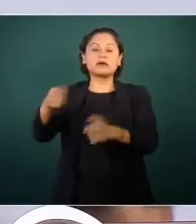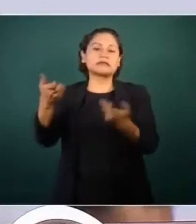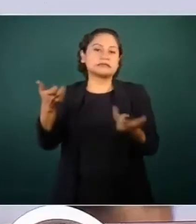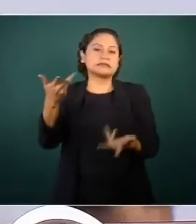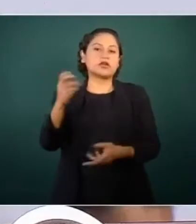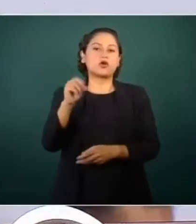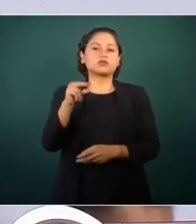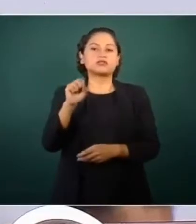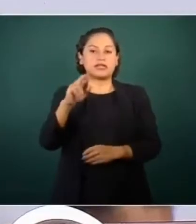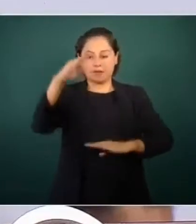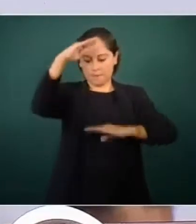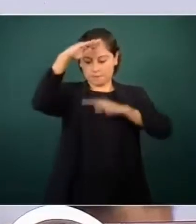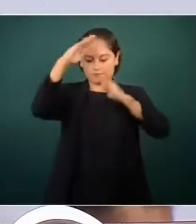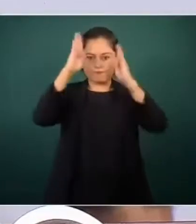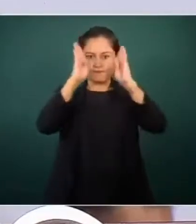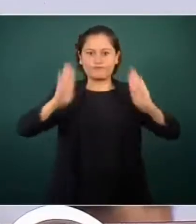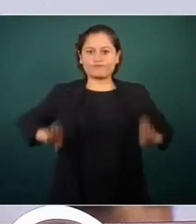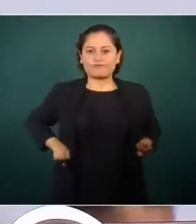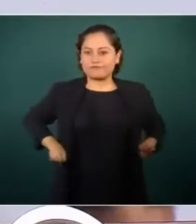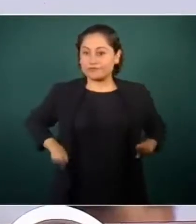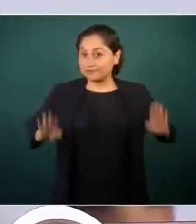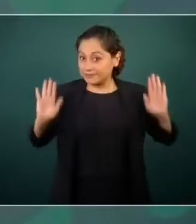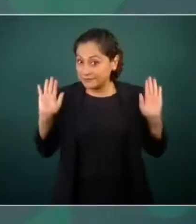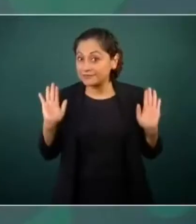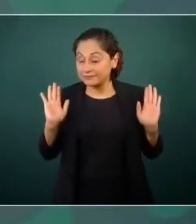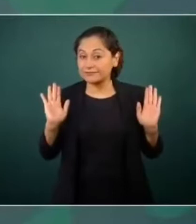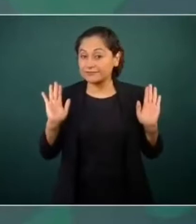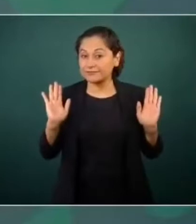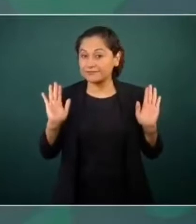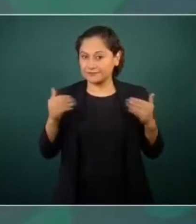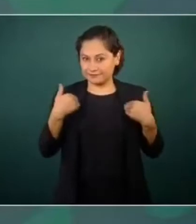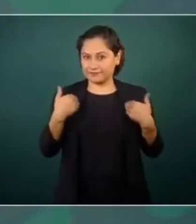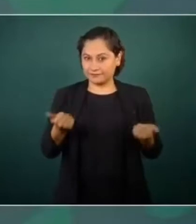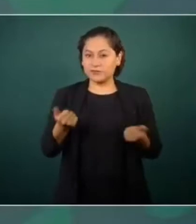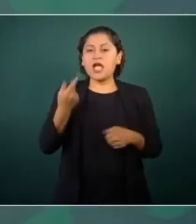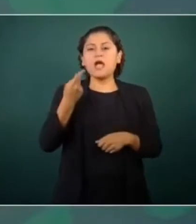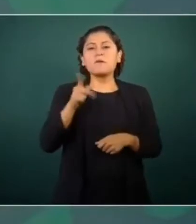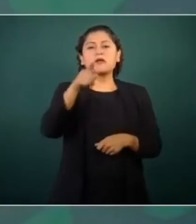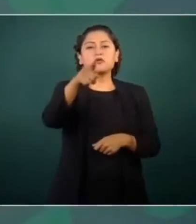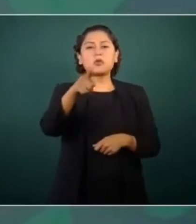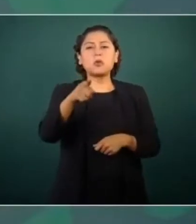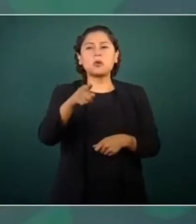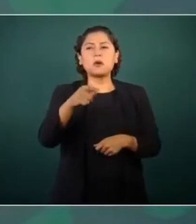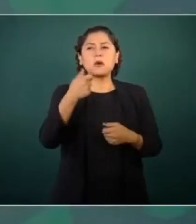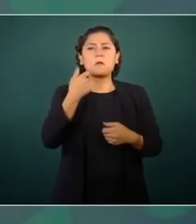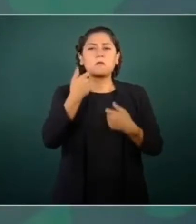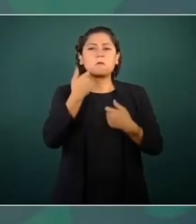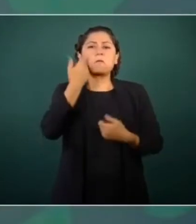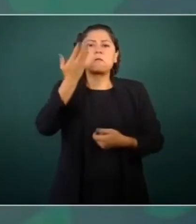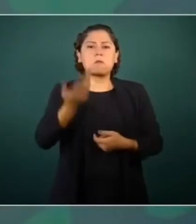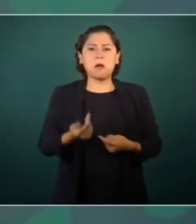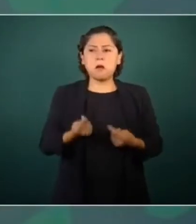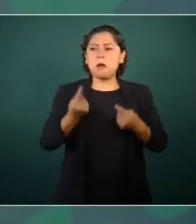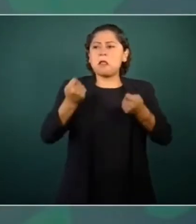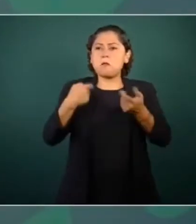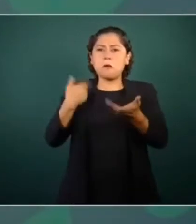Desde luego, si quieren ir por encima de todo está la libertad. Pero es un llamado,